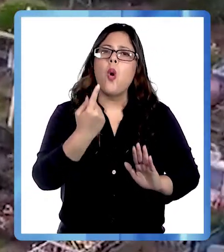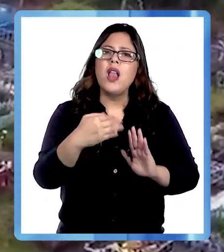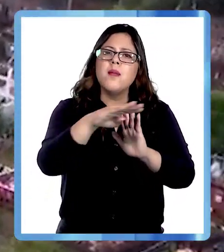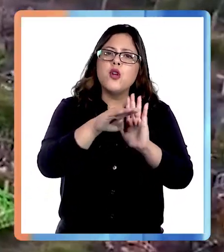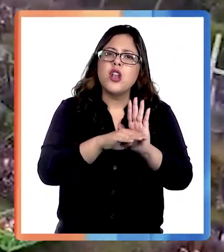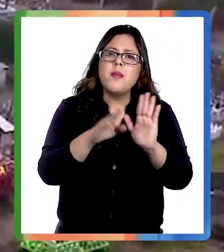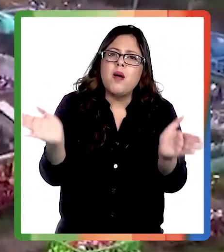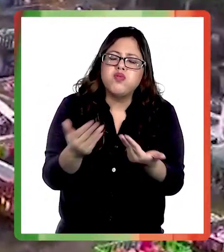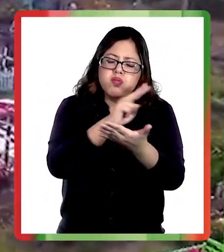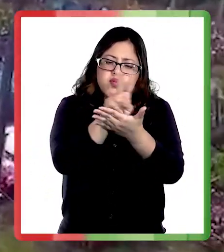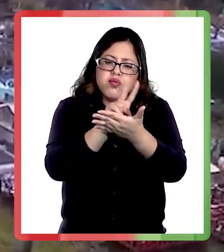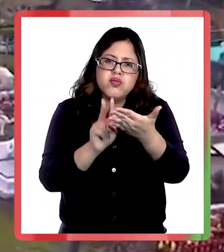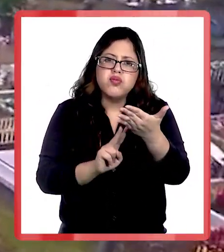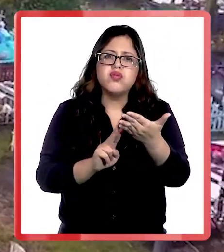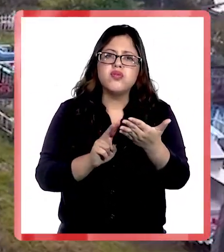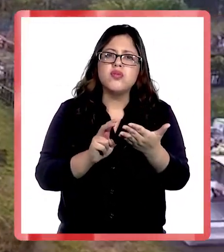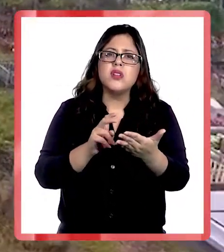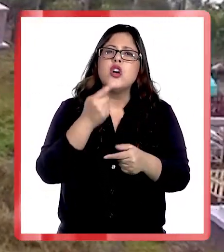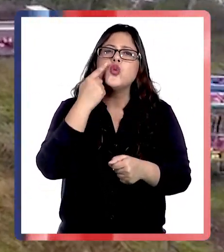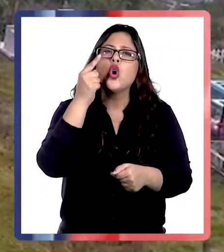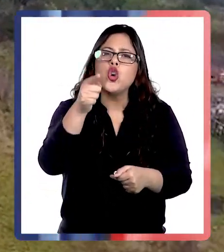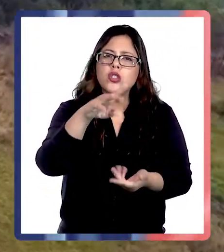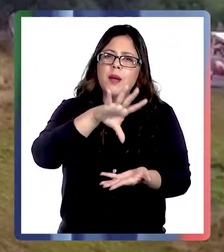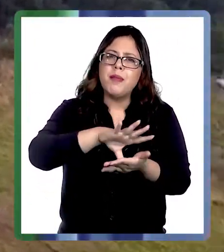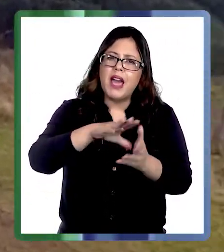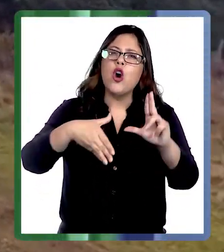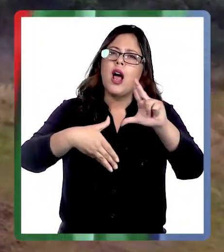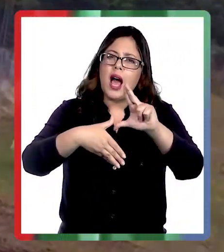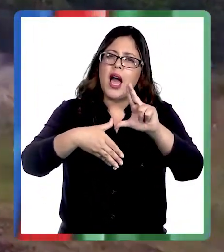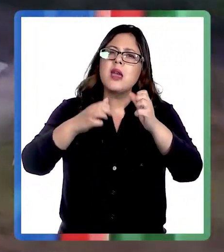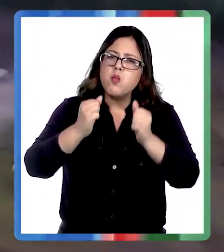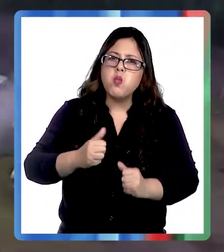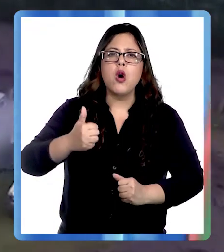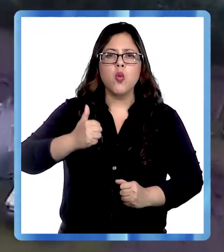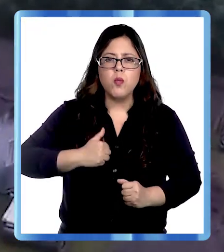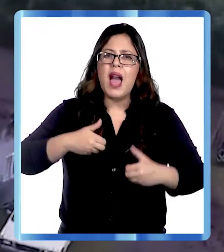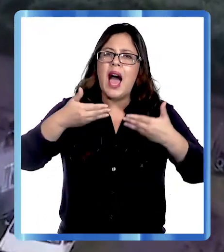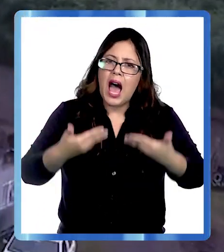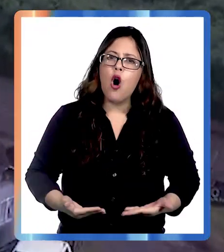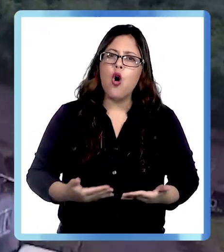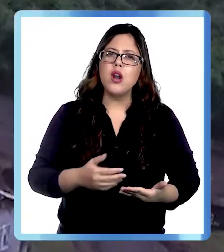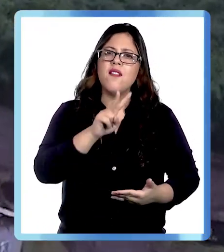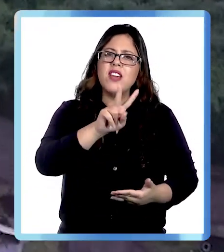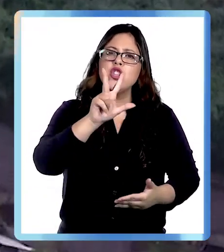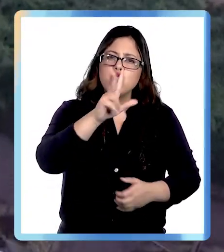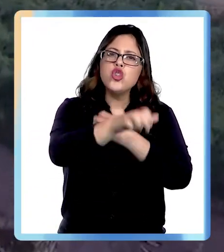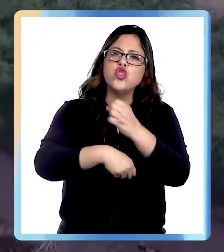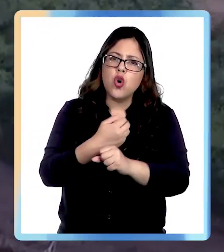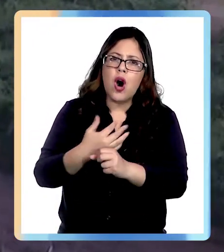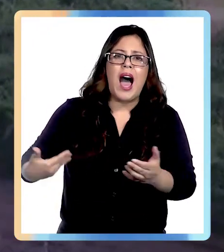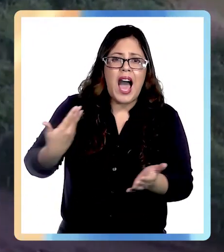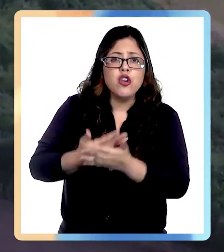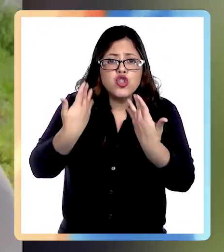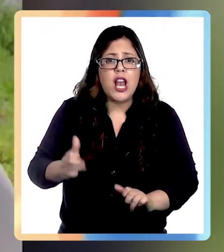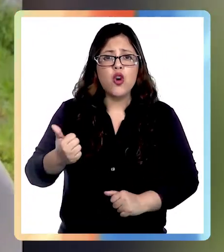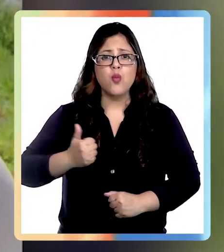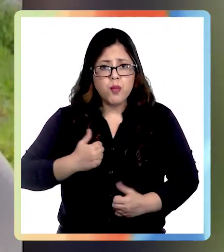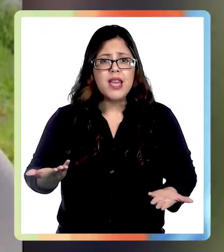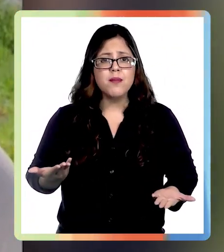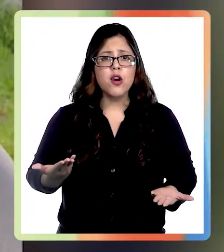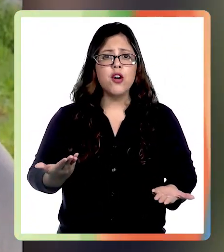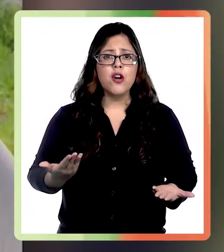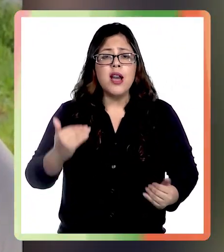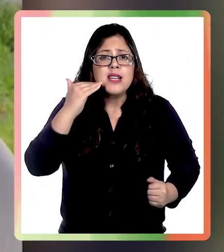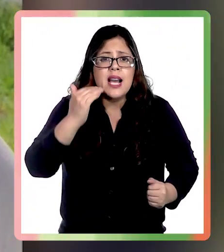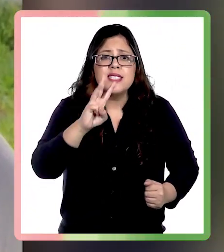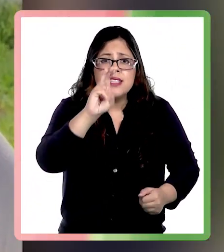de fomento lector conoce usted en países o en Latinoamérica que esté cumpliendo ya 28 años? Ya lo cumplimos, vamos